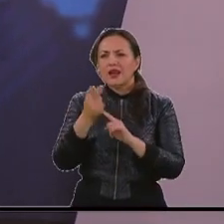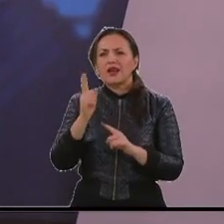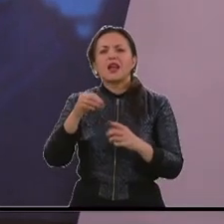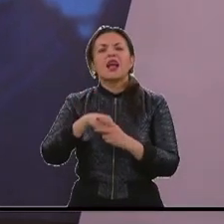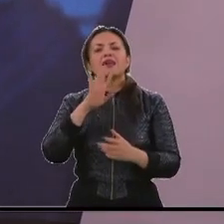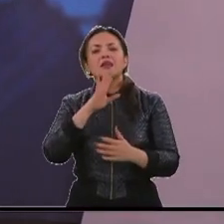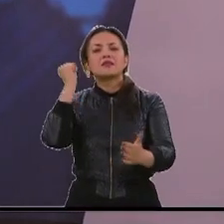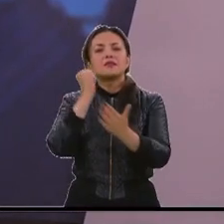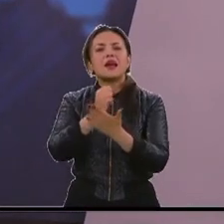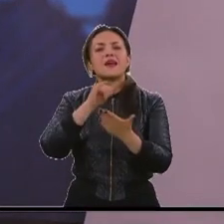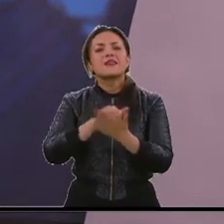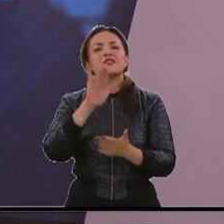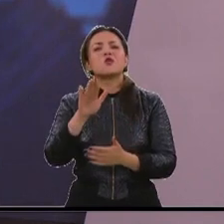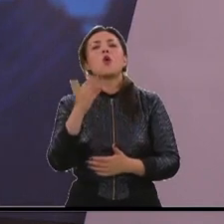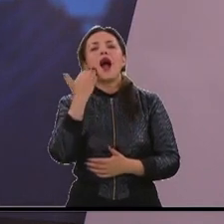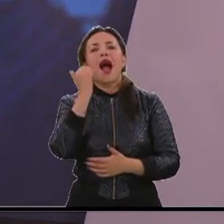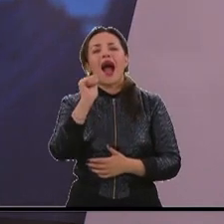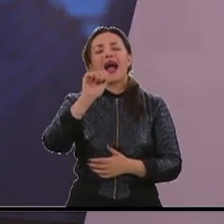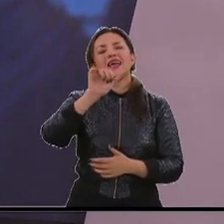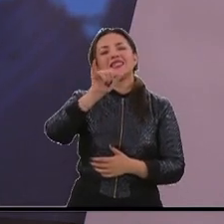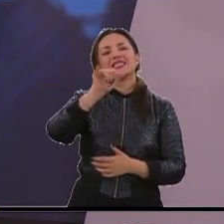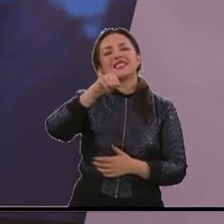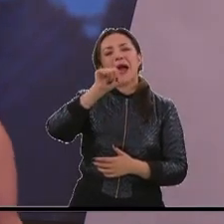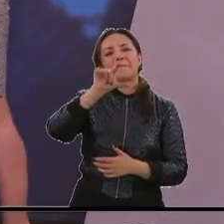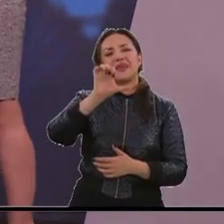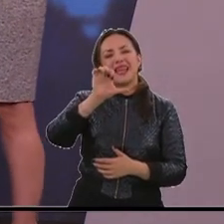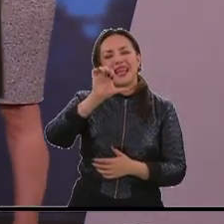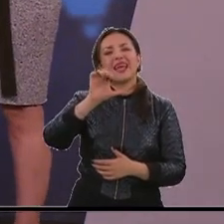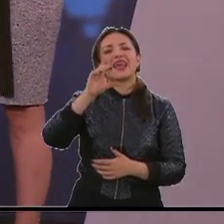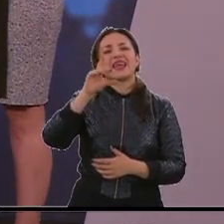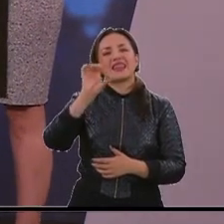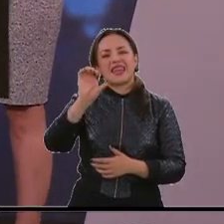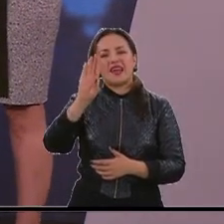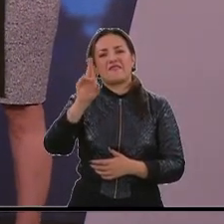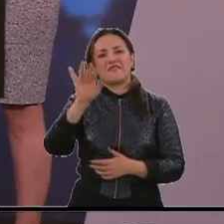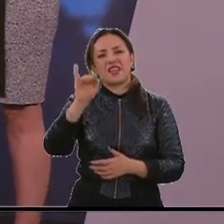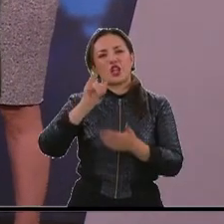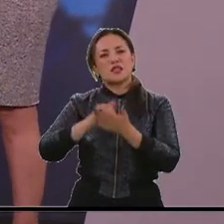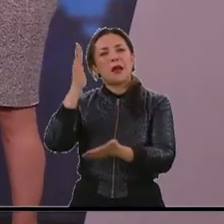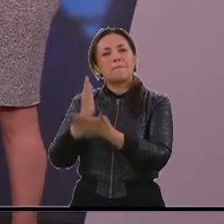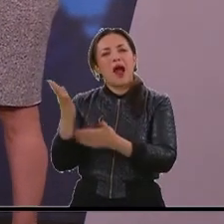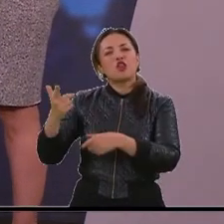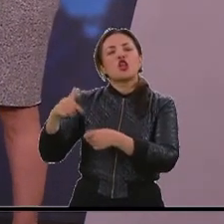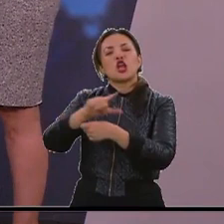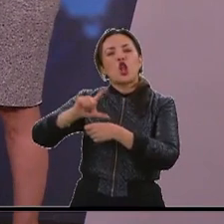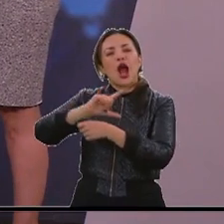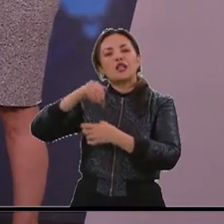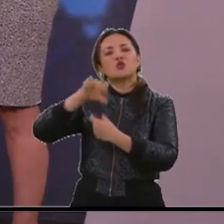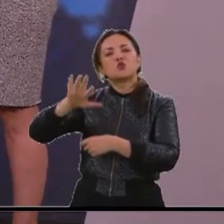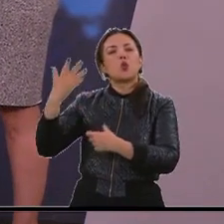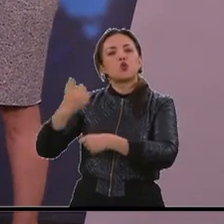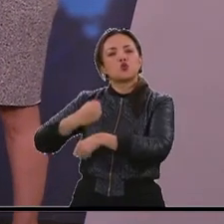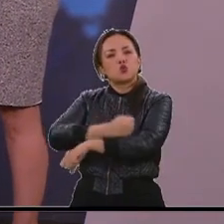el homicidio, que el feminicidio de Yamile de Brito, que fue el que se registró en la localidad de Suba y cuyo